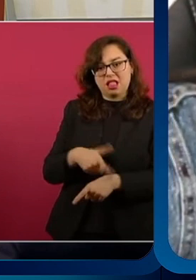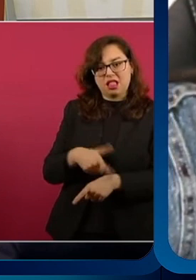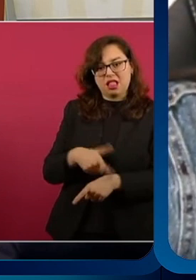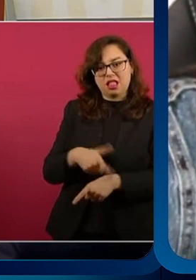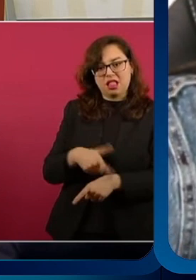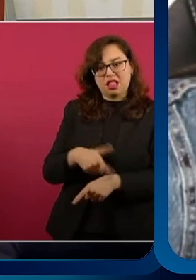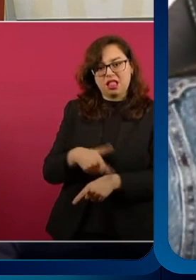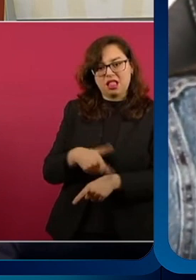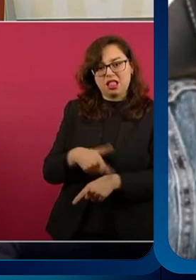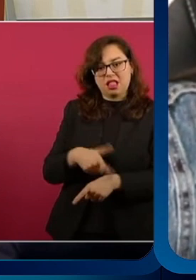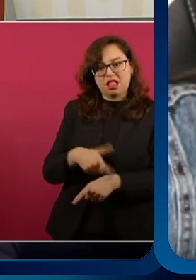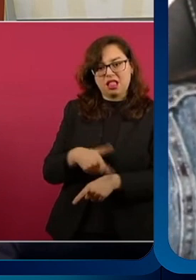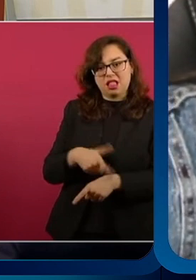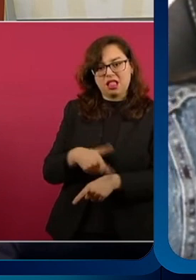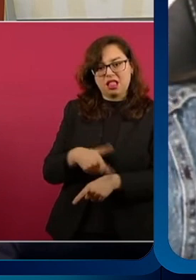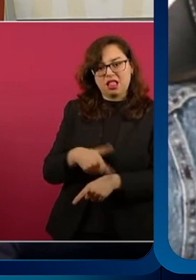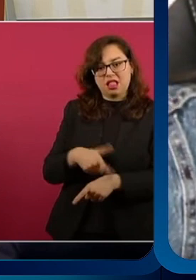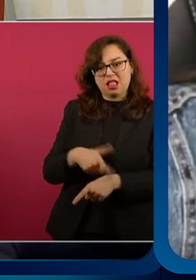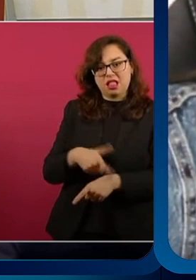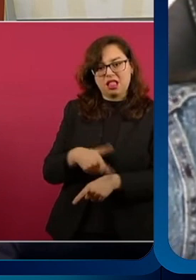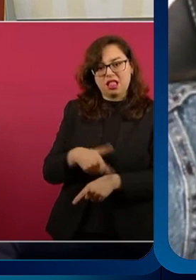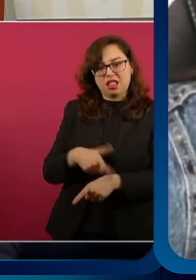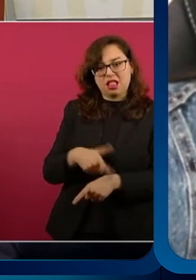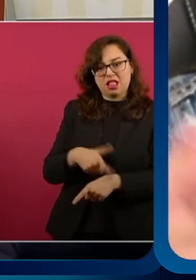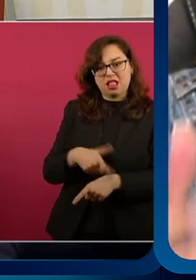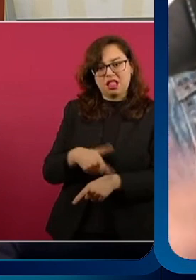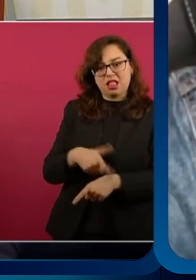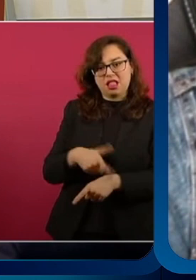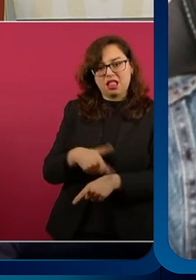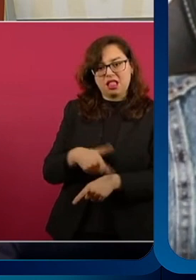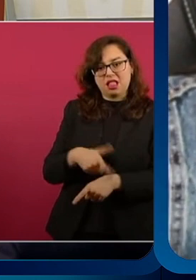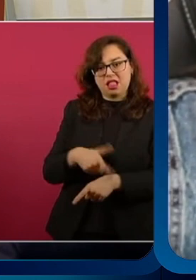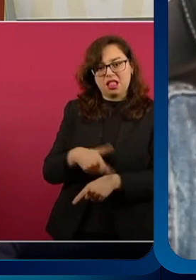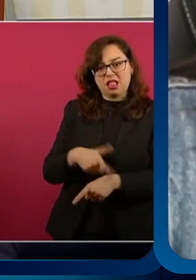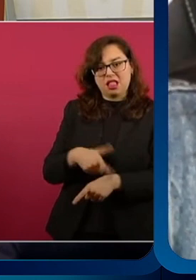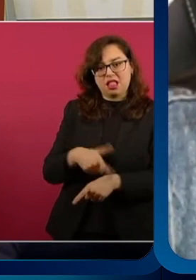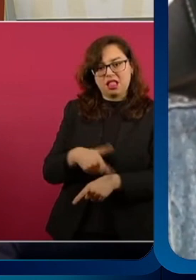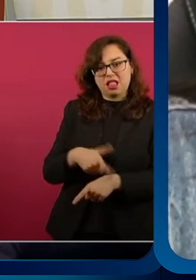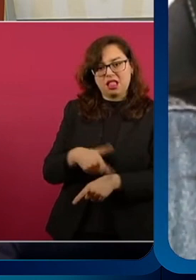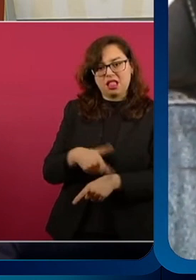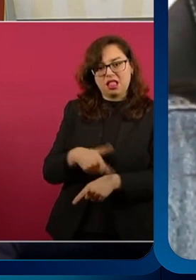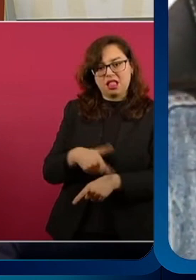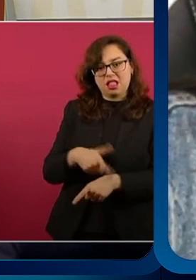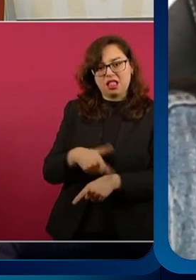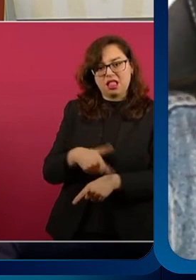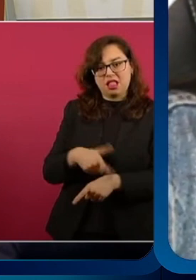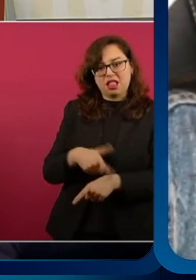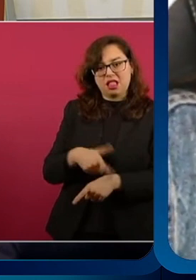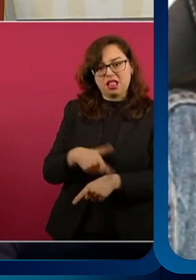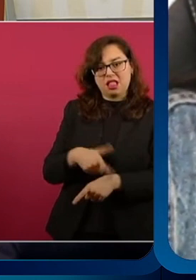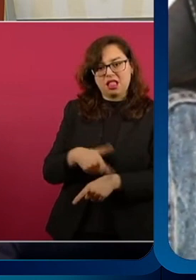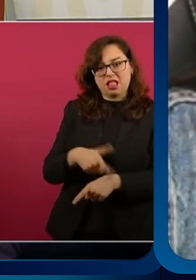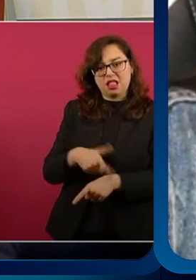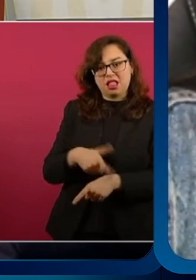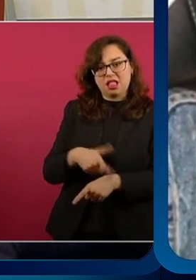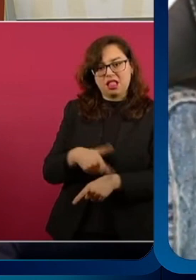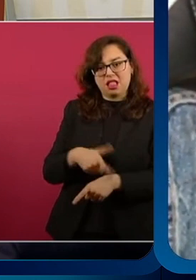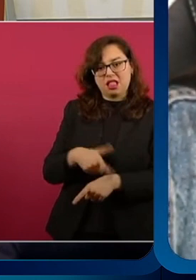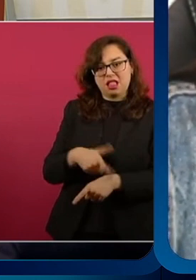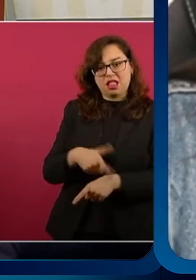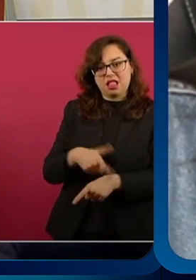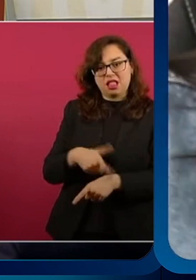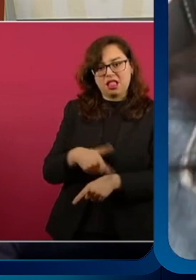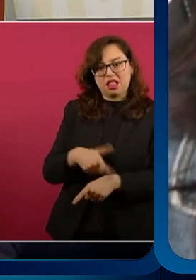tiene voz y voto en el Estadio Azteca porque es la casa de la América. ¿Y qué respuesta dio López Obrador ante esto? ¿Cómo es